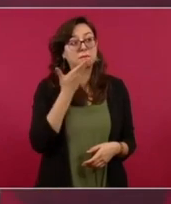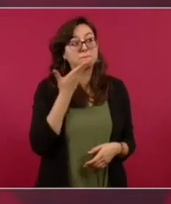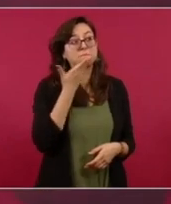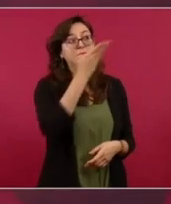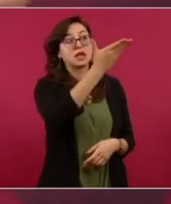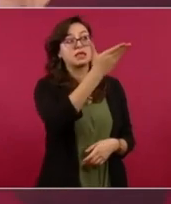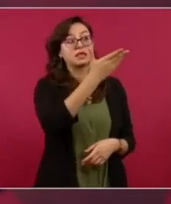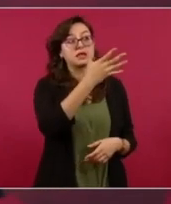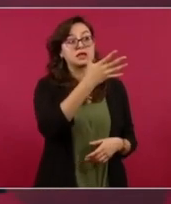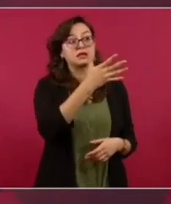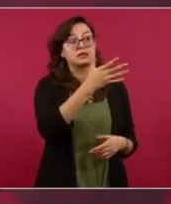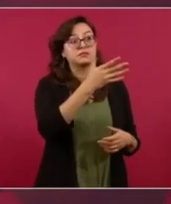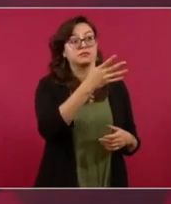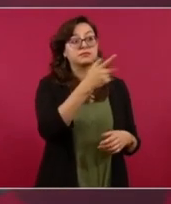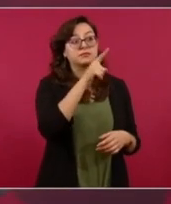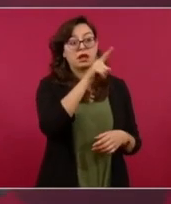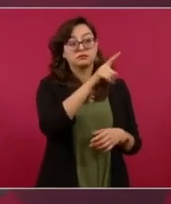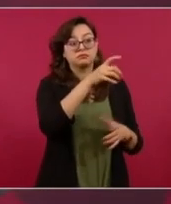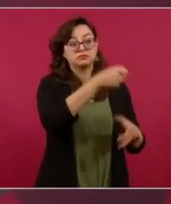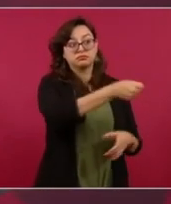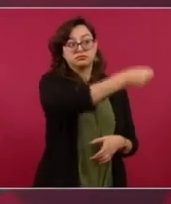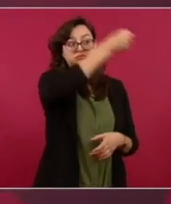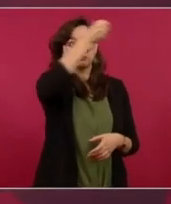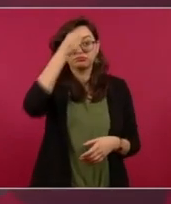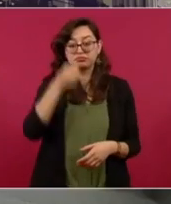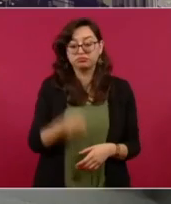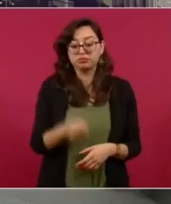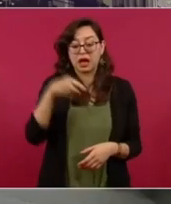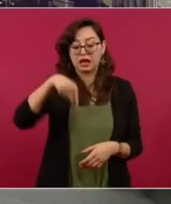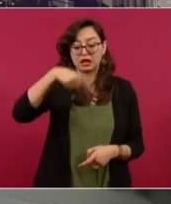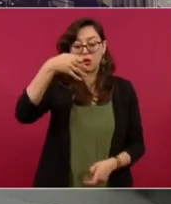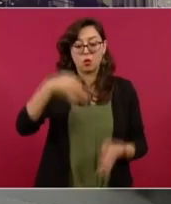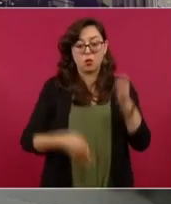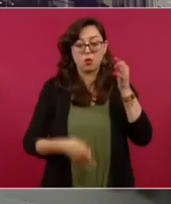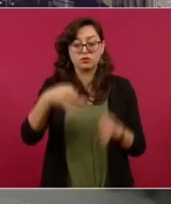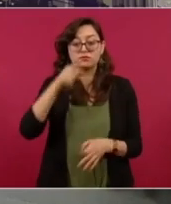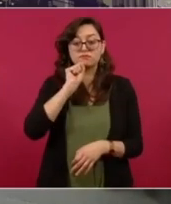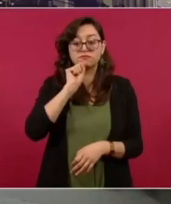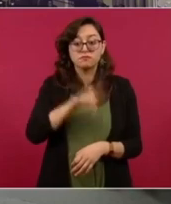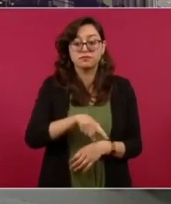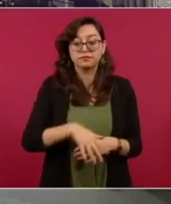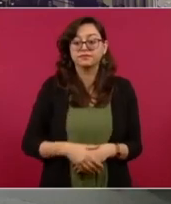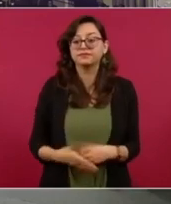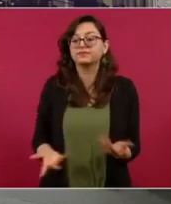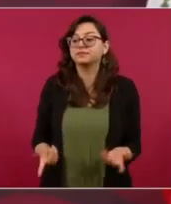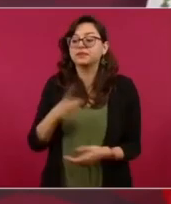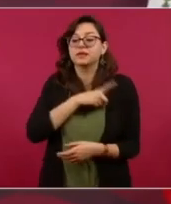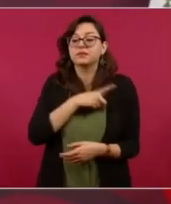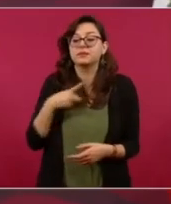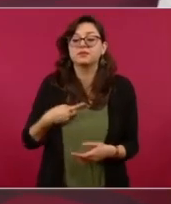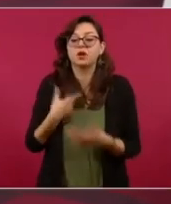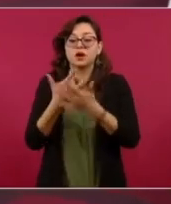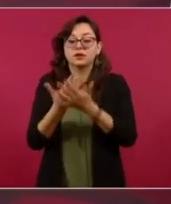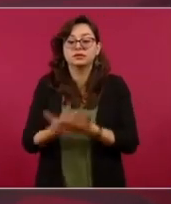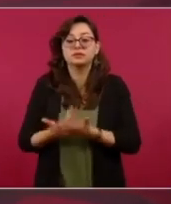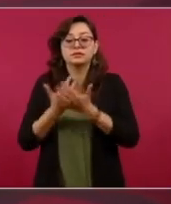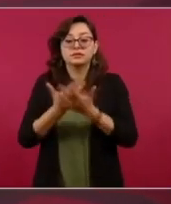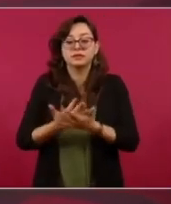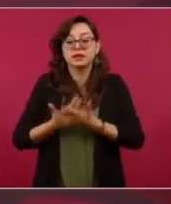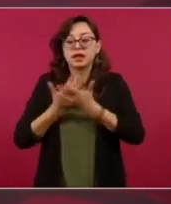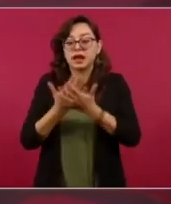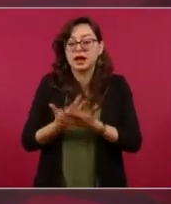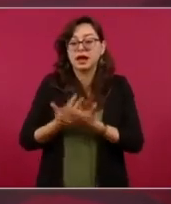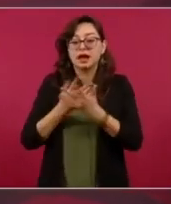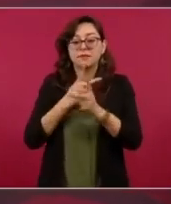termina vamos a esperarnos vamos a esperarnos